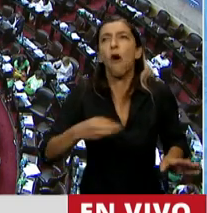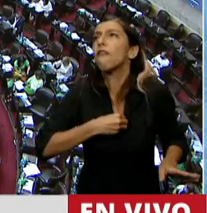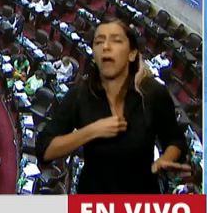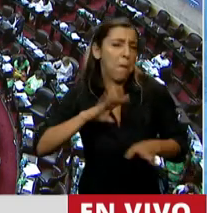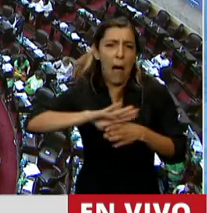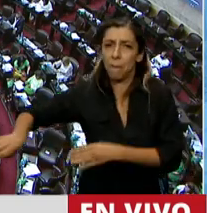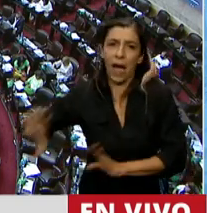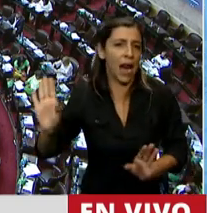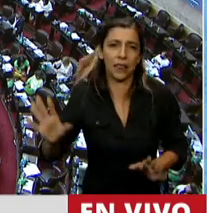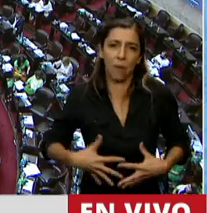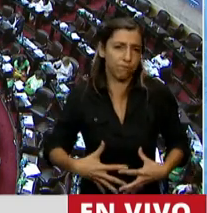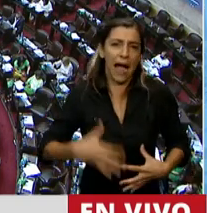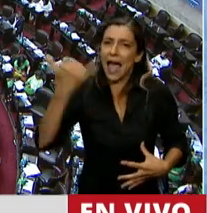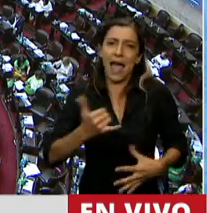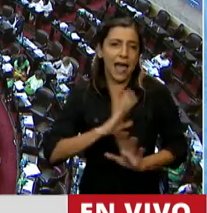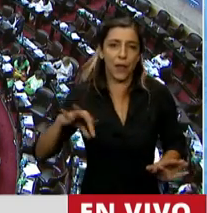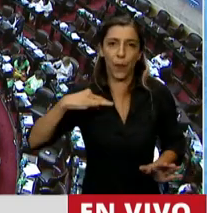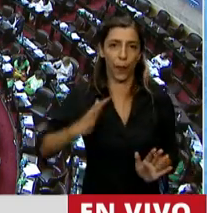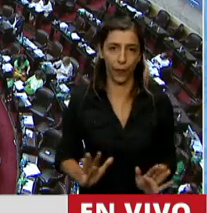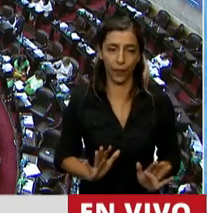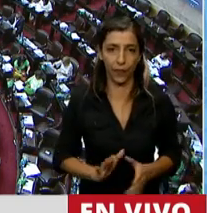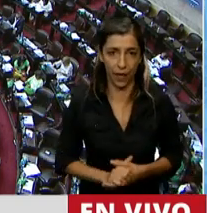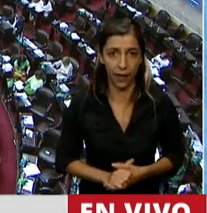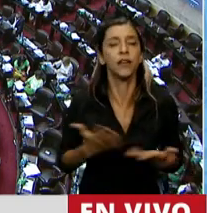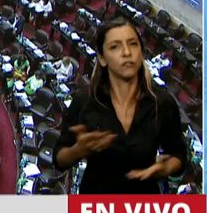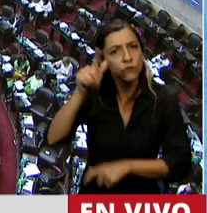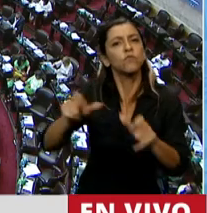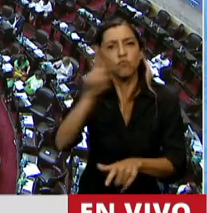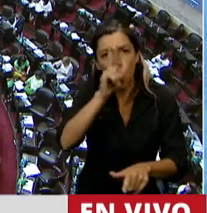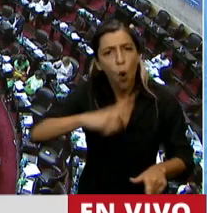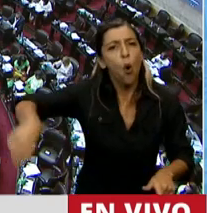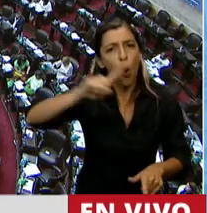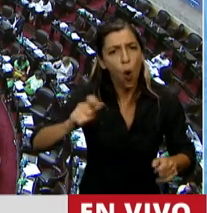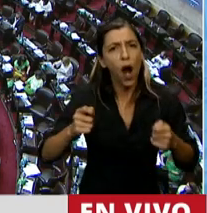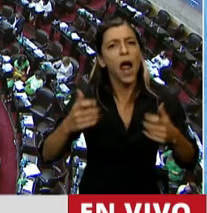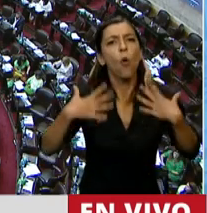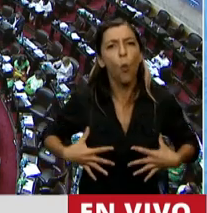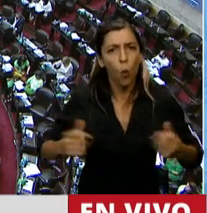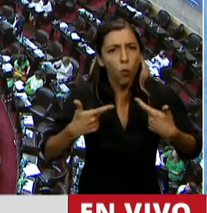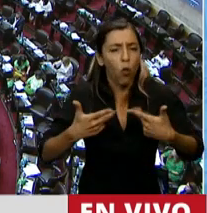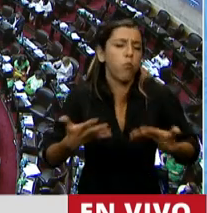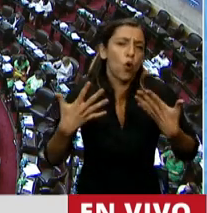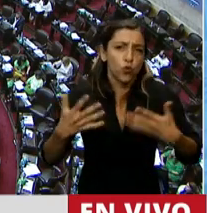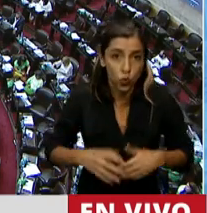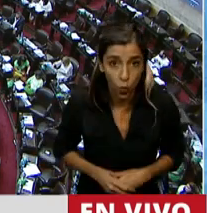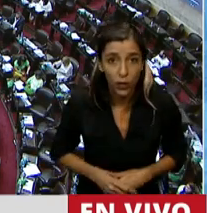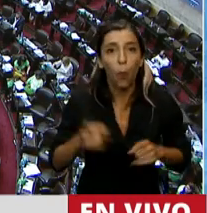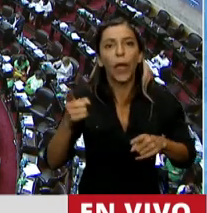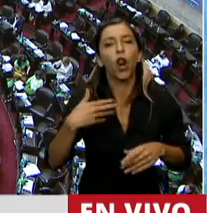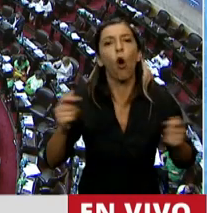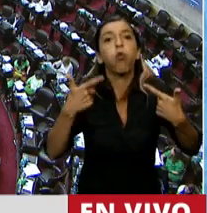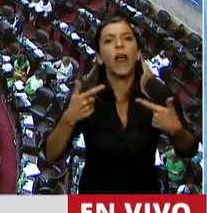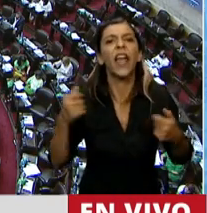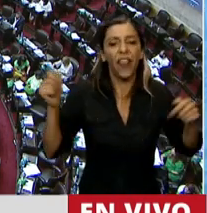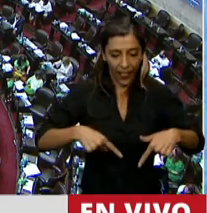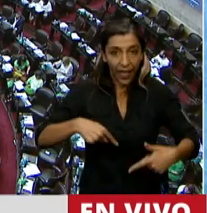Termino, presidente. La mujer, nuestra parte, es dueña de su cuerpo, pero no es ama de la vida del ser que gesta. Esta